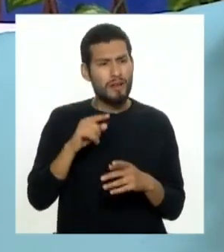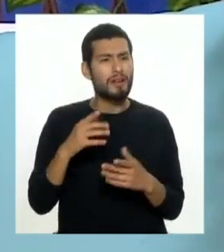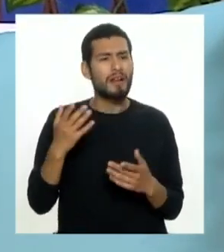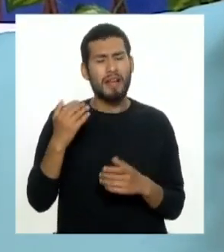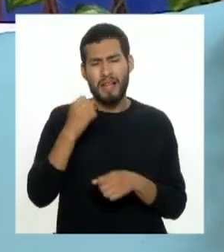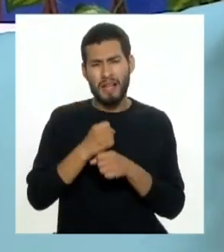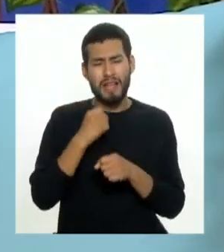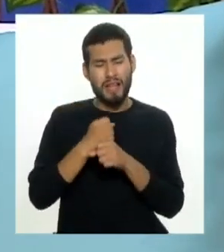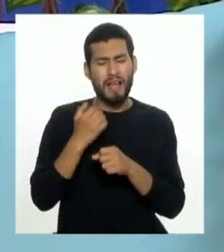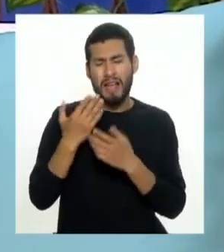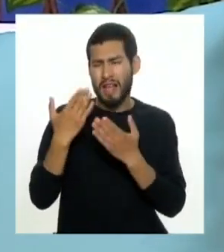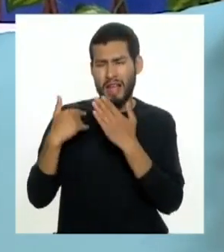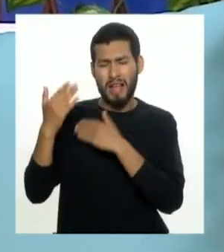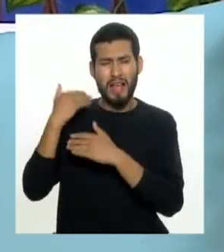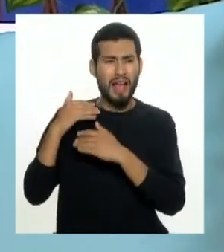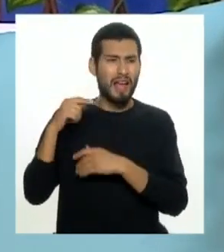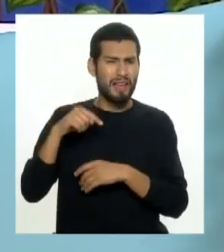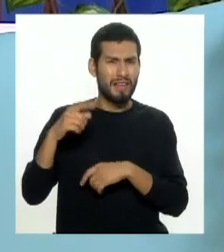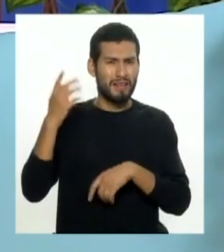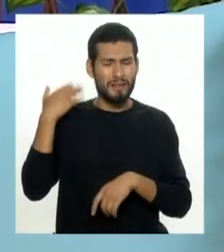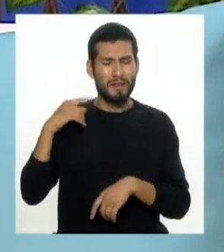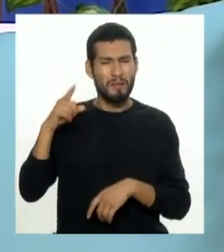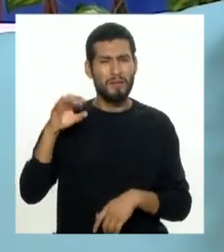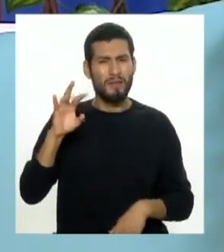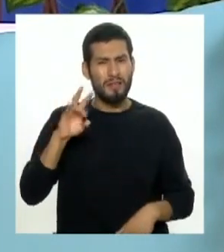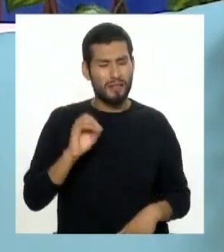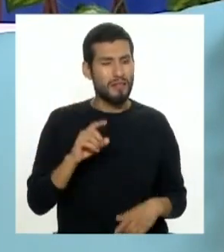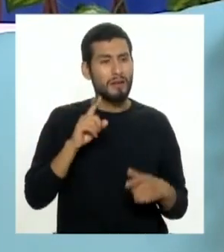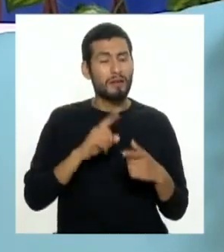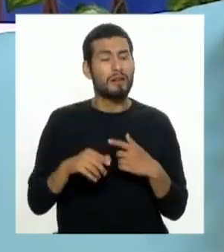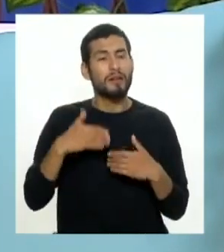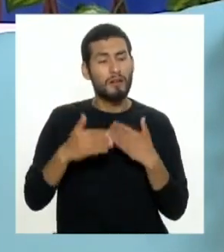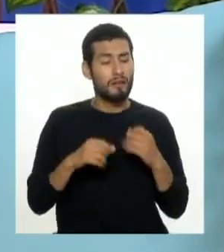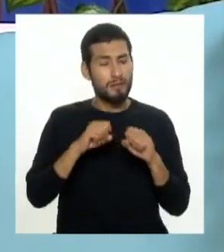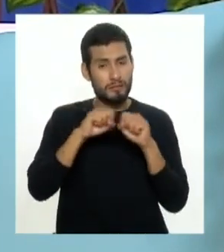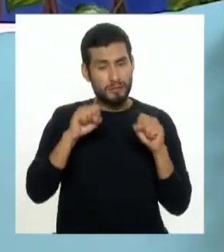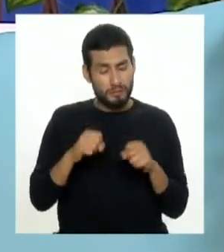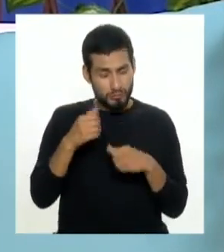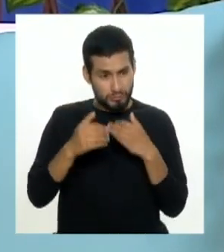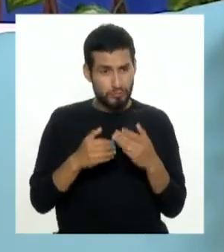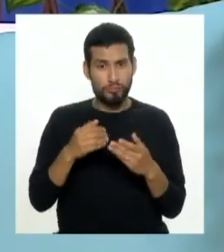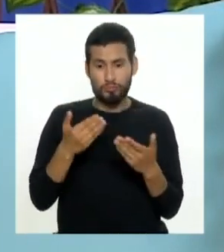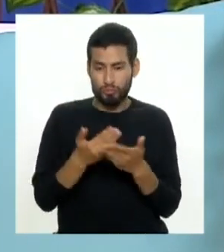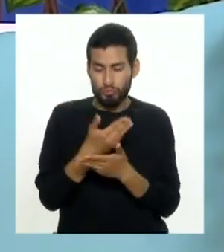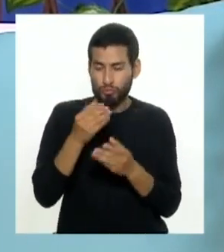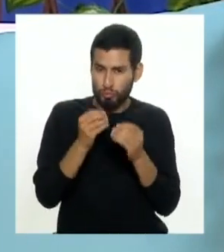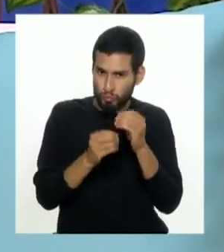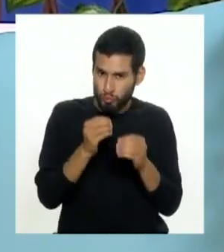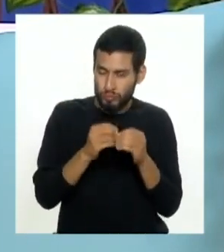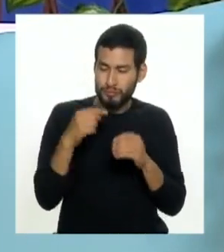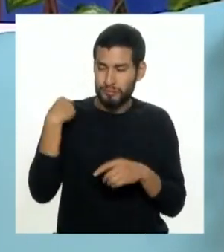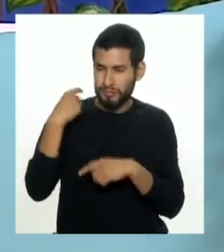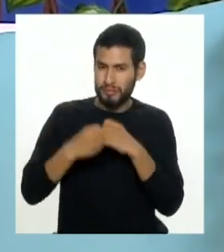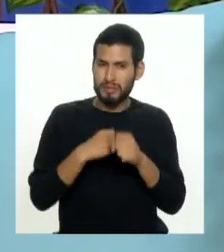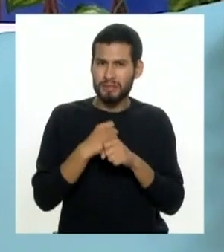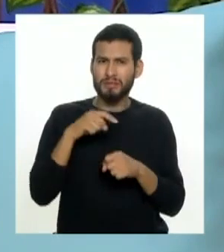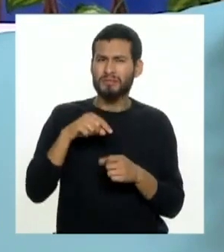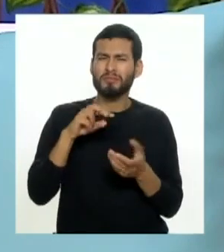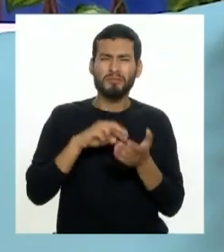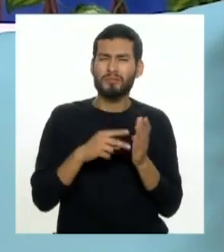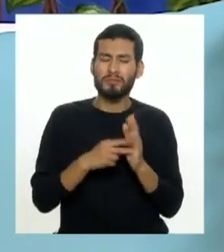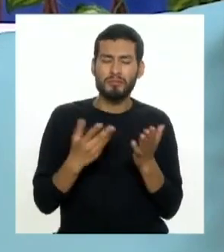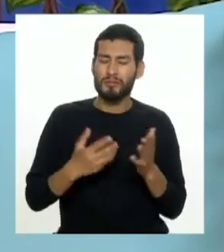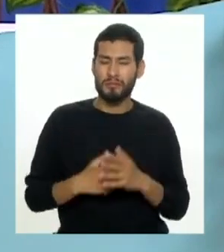muy antigua que data incluso desde los 70 pero que se ha sistematizado y se ha refinado en los últimos años ¿en qué consiste?